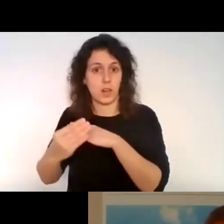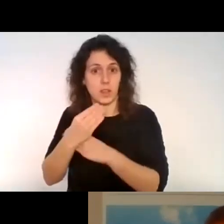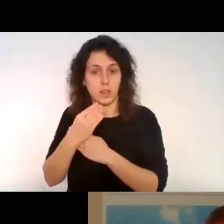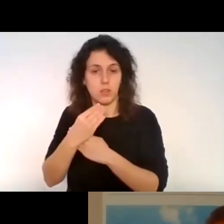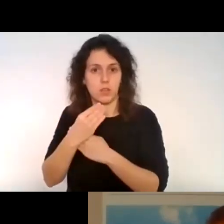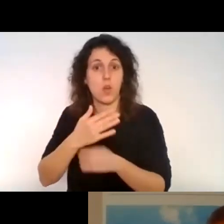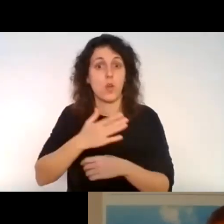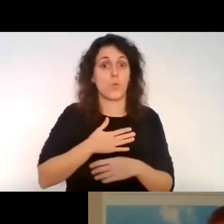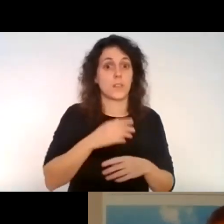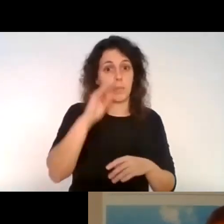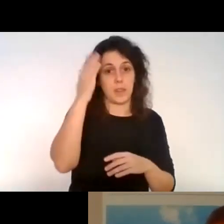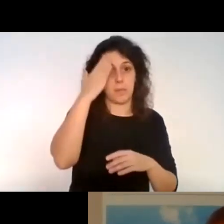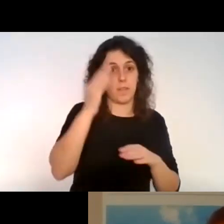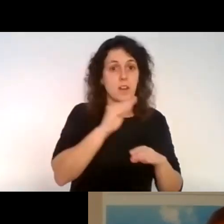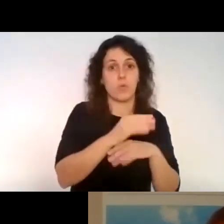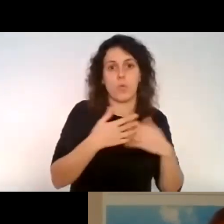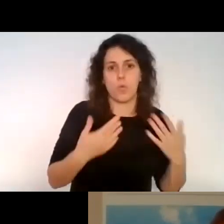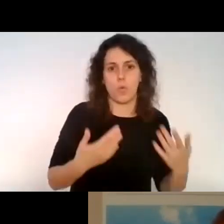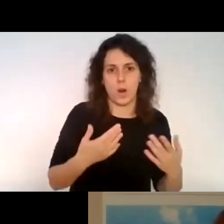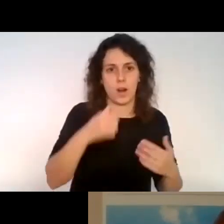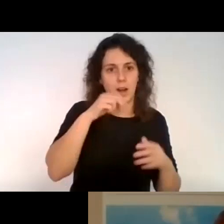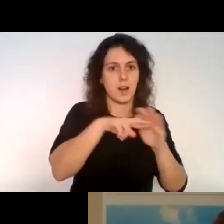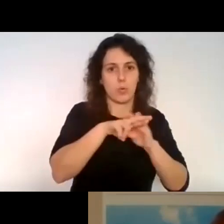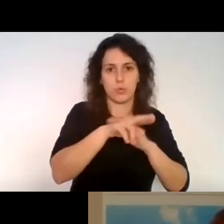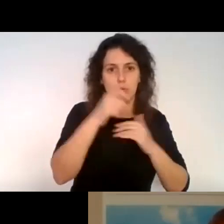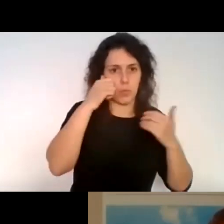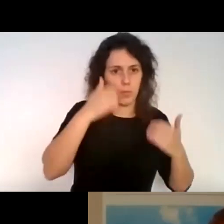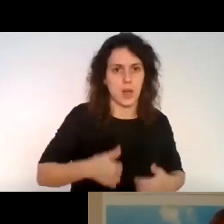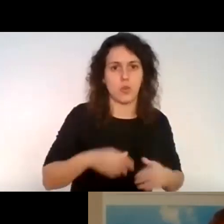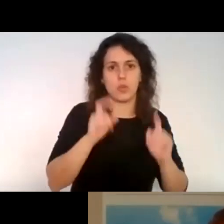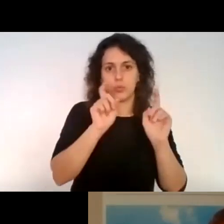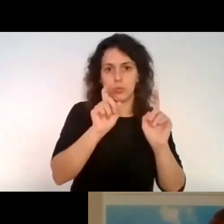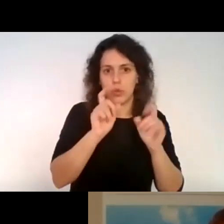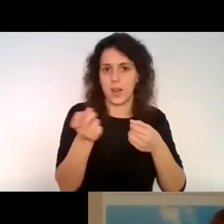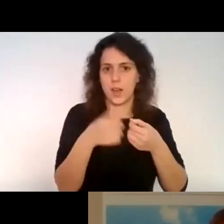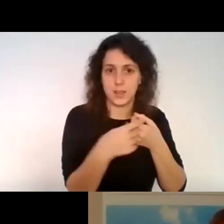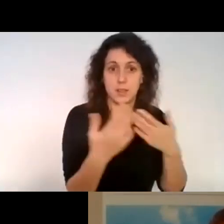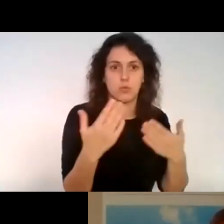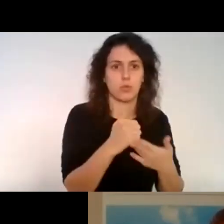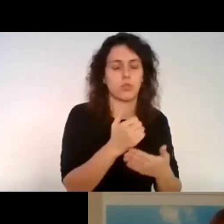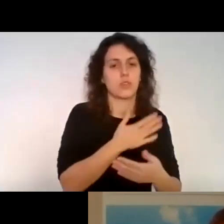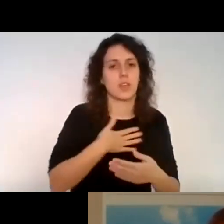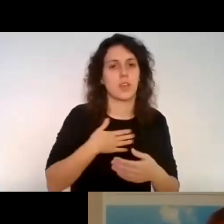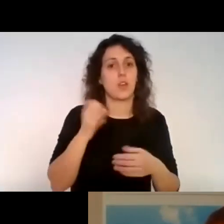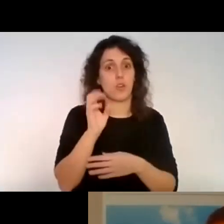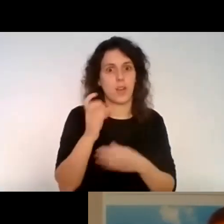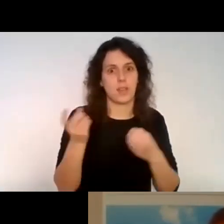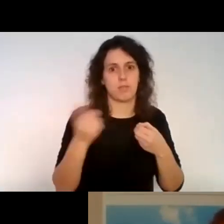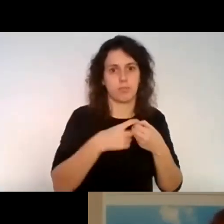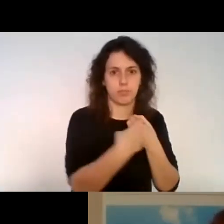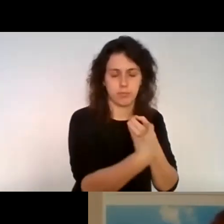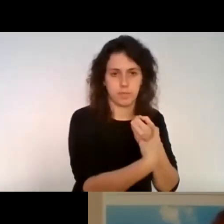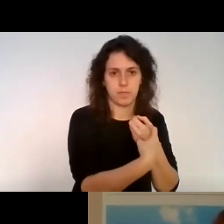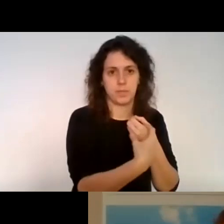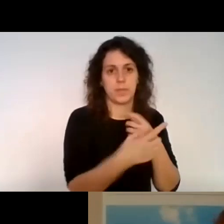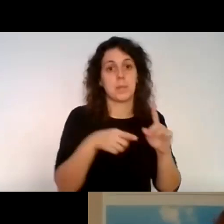financiación hoy es el recurso humano, los instructores y asistentes, todos quieren participar de las jornadas, y bueno, y contar con